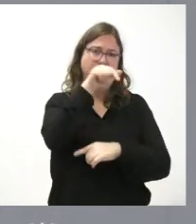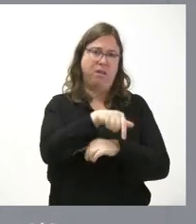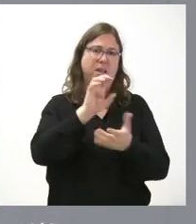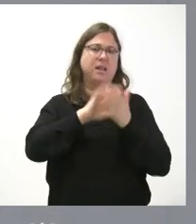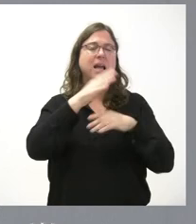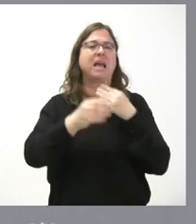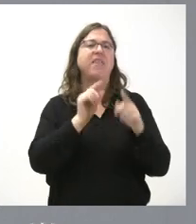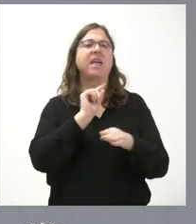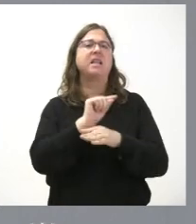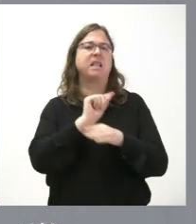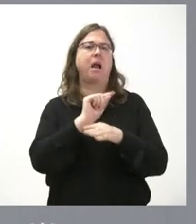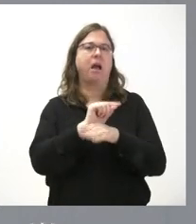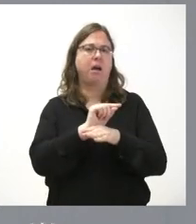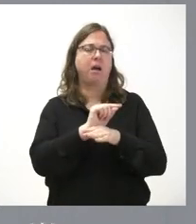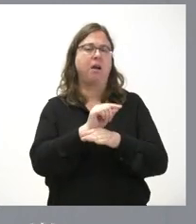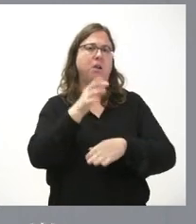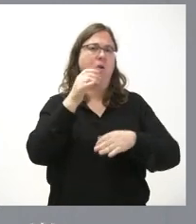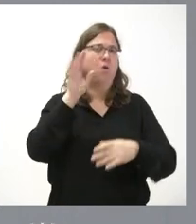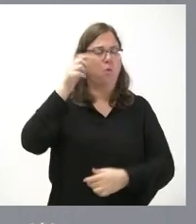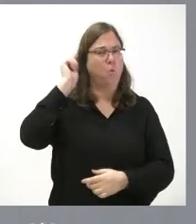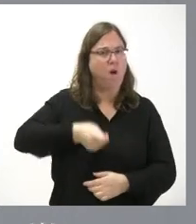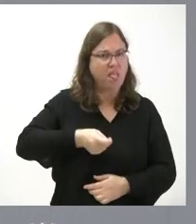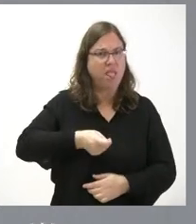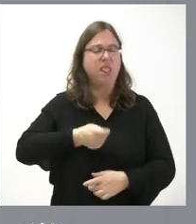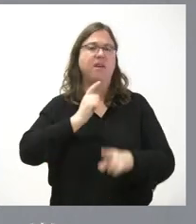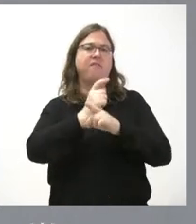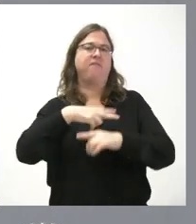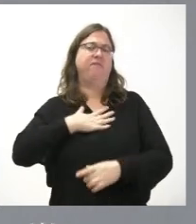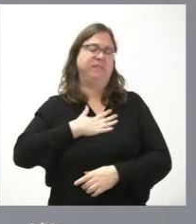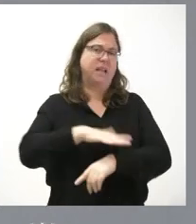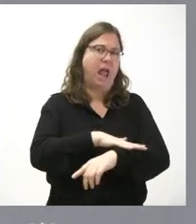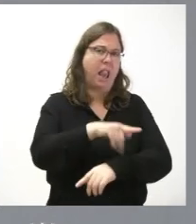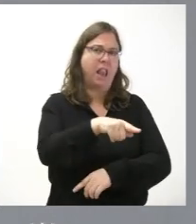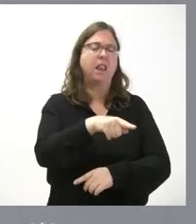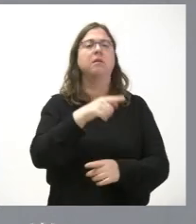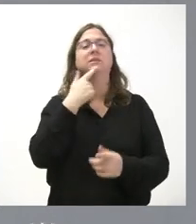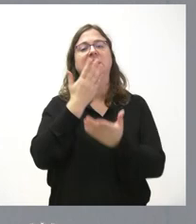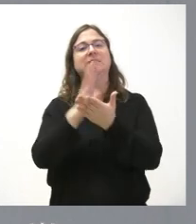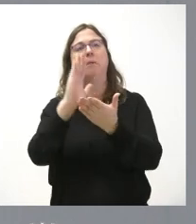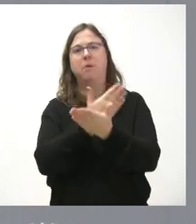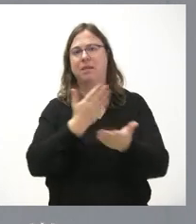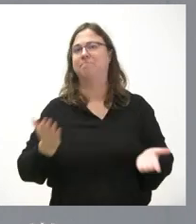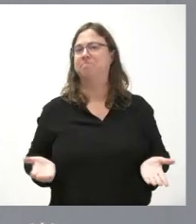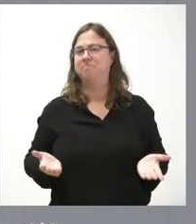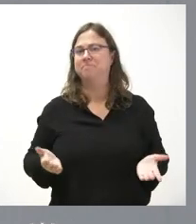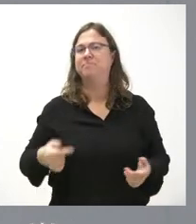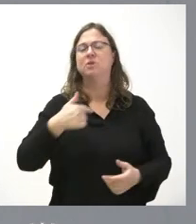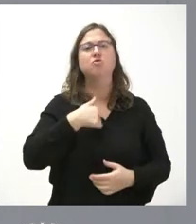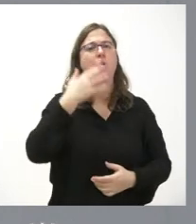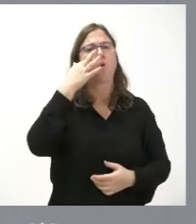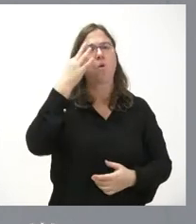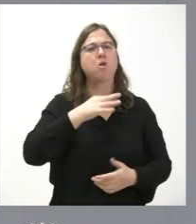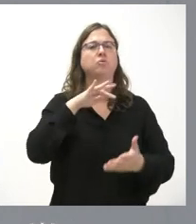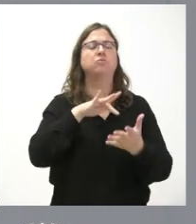hacen es criticar a los jueces a los fiscales cuando defienden esta separación de poderes y yo creo que ha habido una